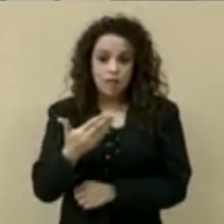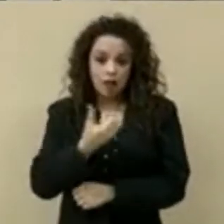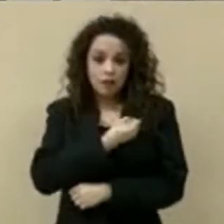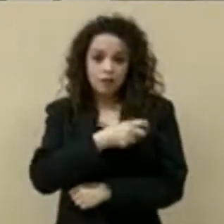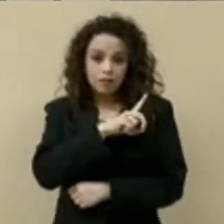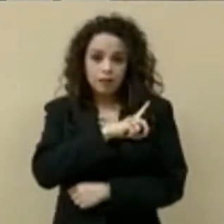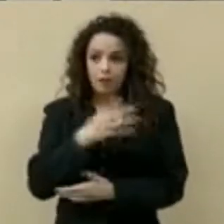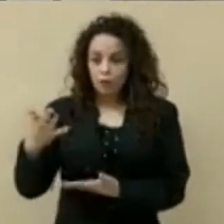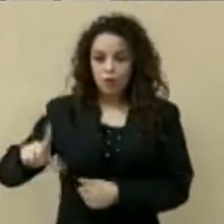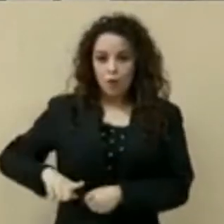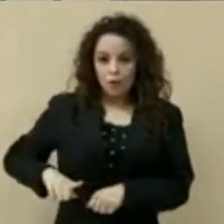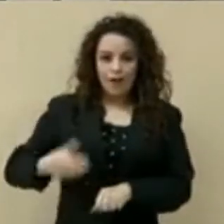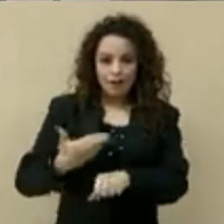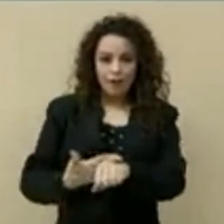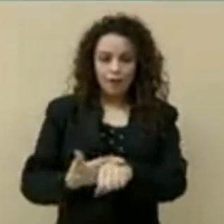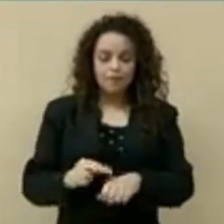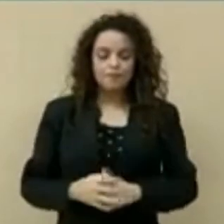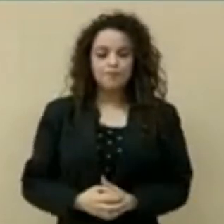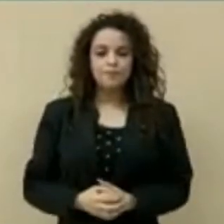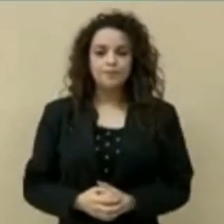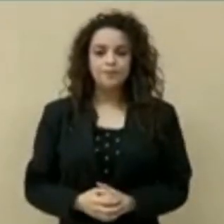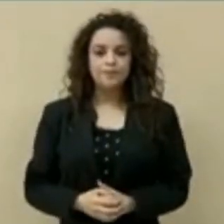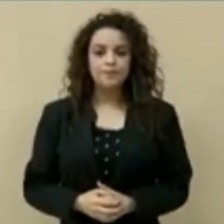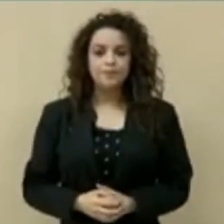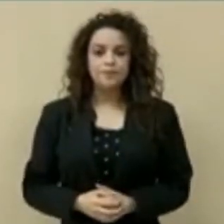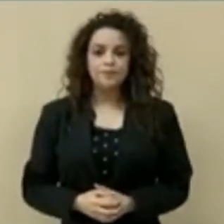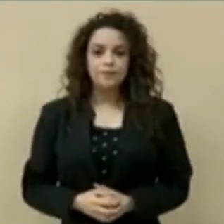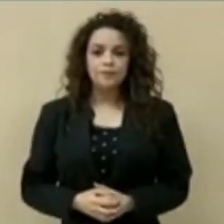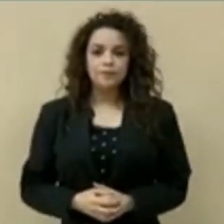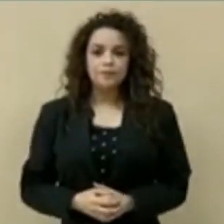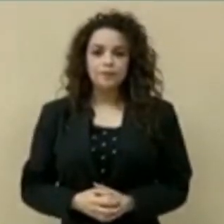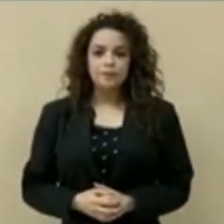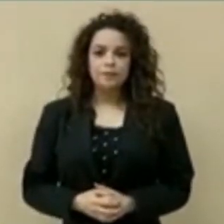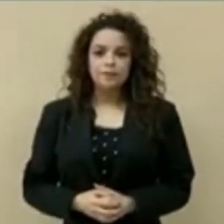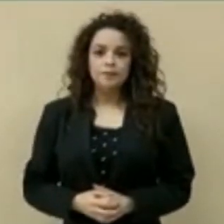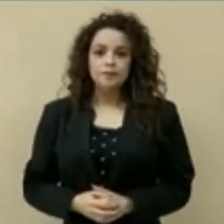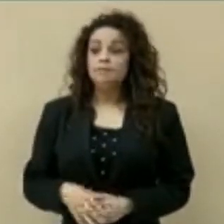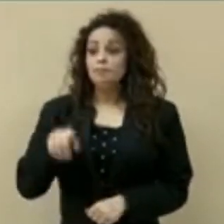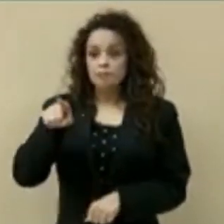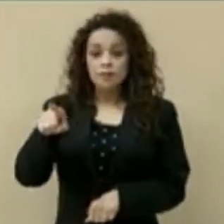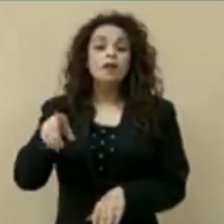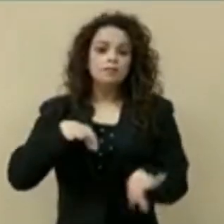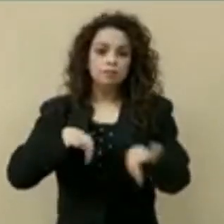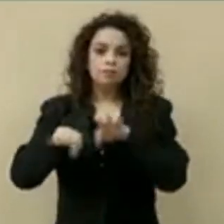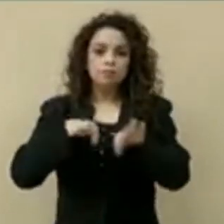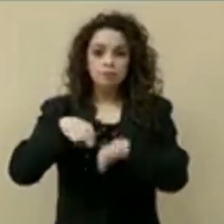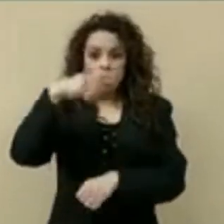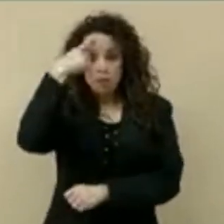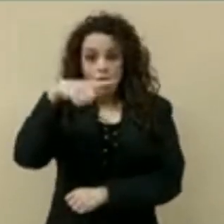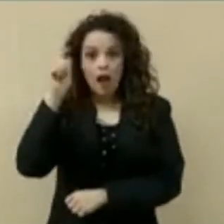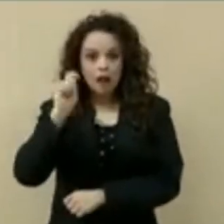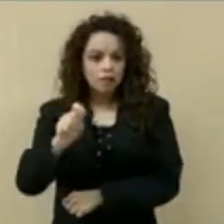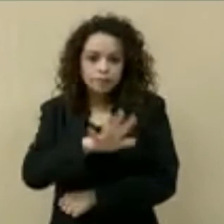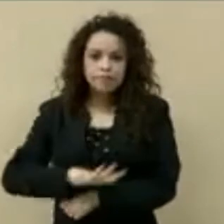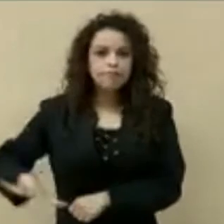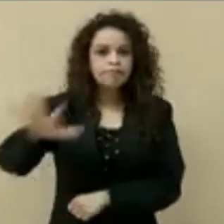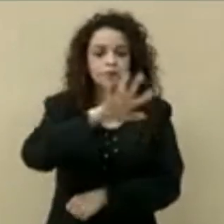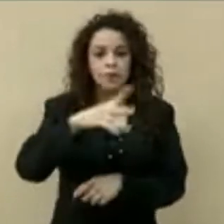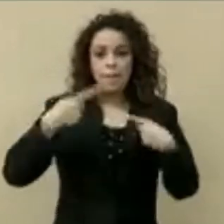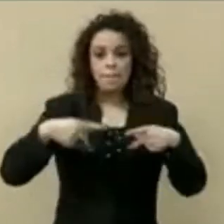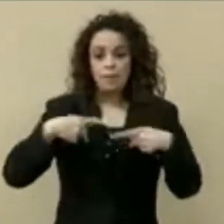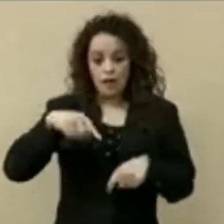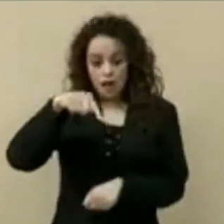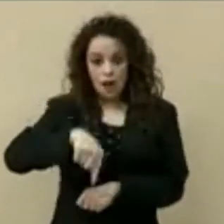que está trabajando en beneficio de todos los poblanos y que está trabajando